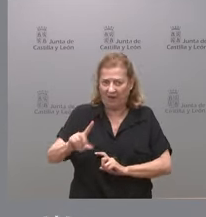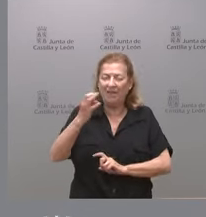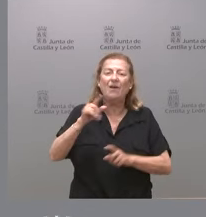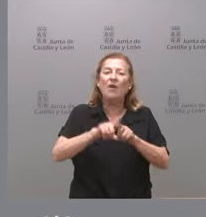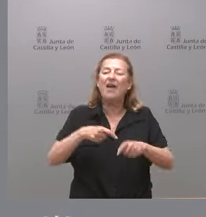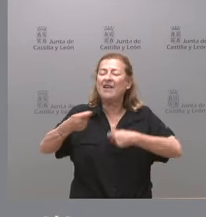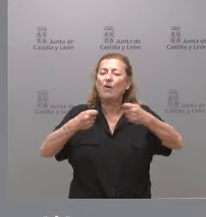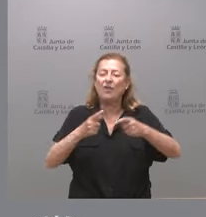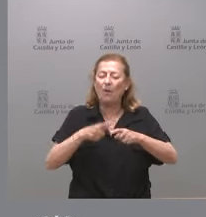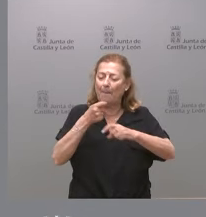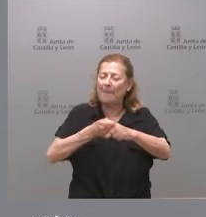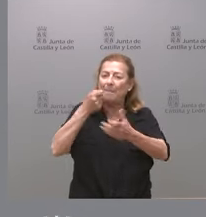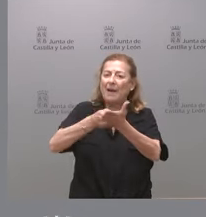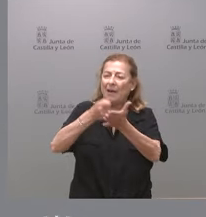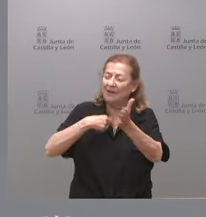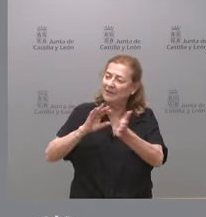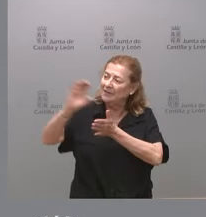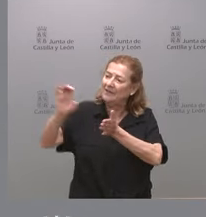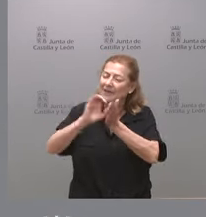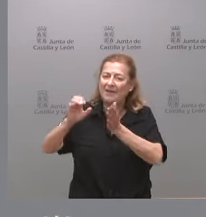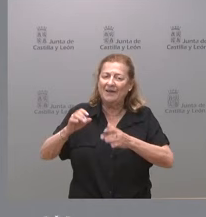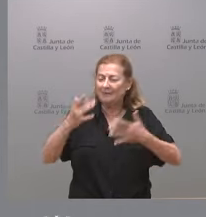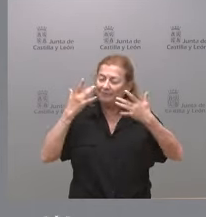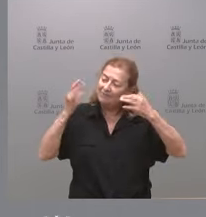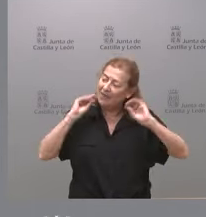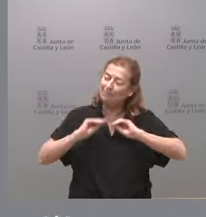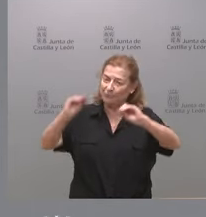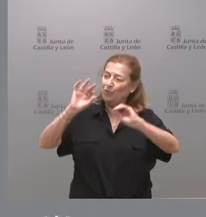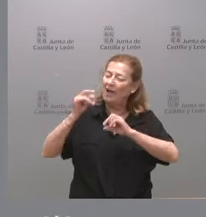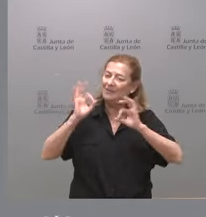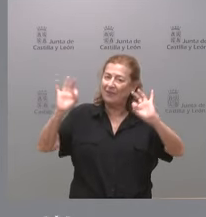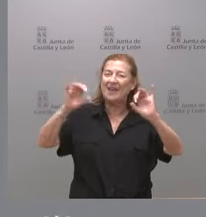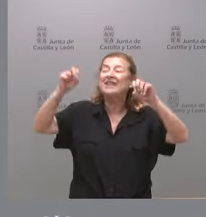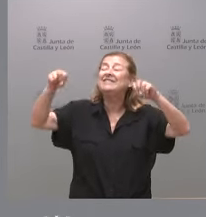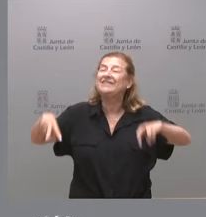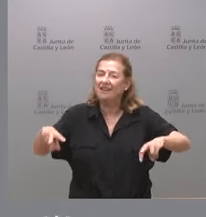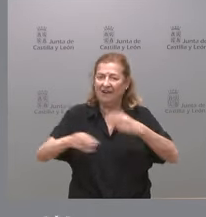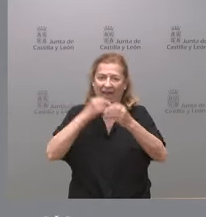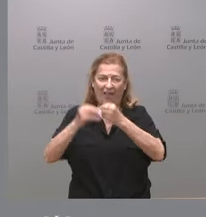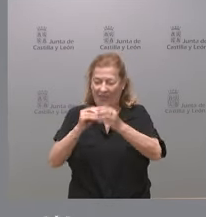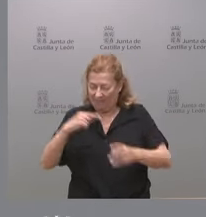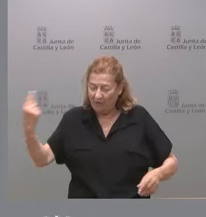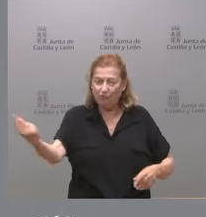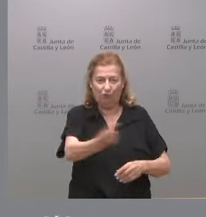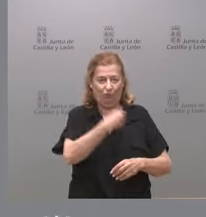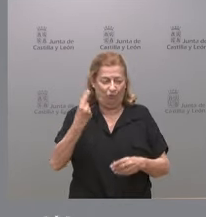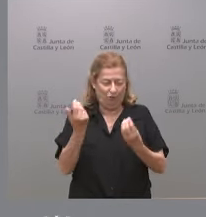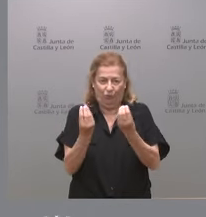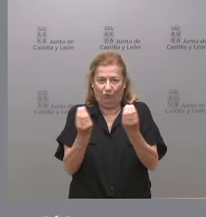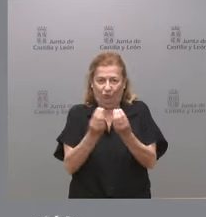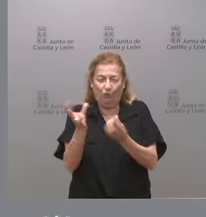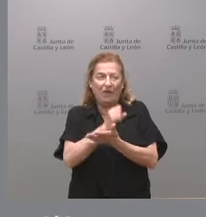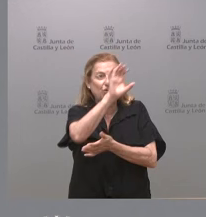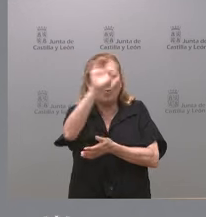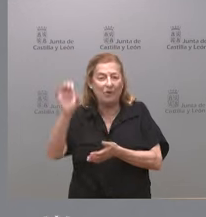financiación singular con los partidos separatistas sin haber planteado una negociación multilateral con todas las comunidades